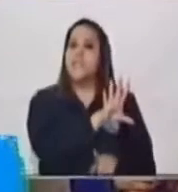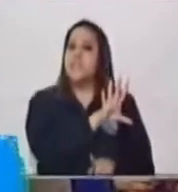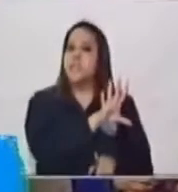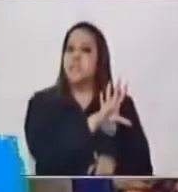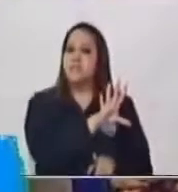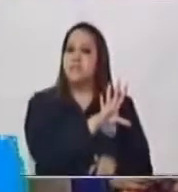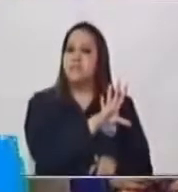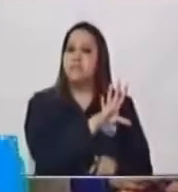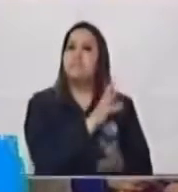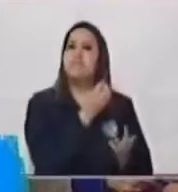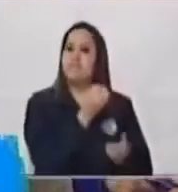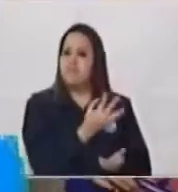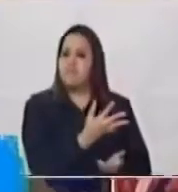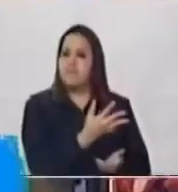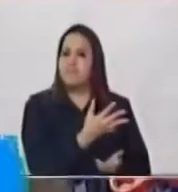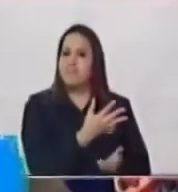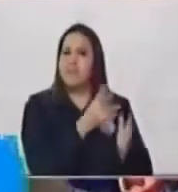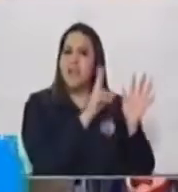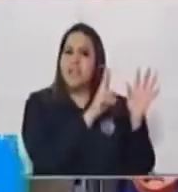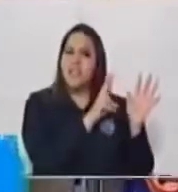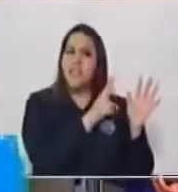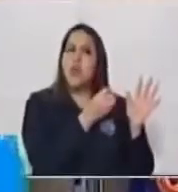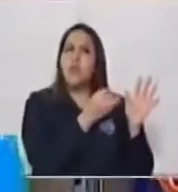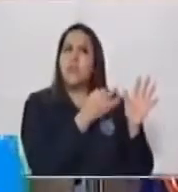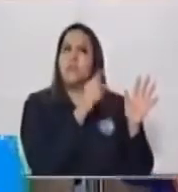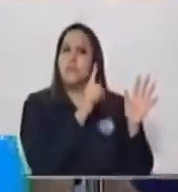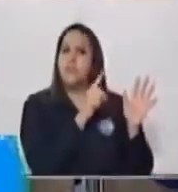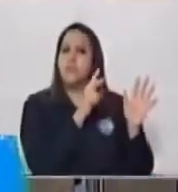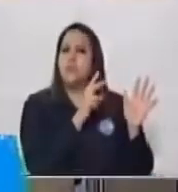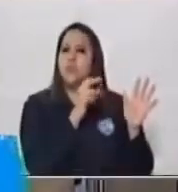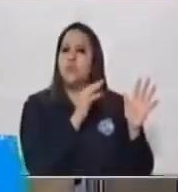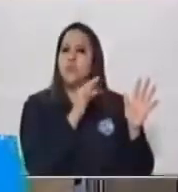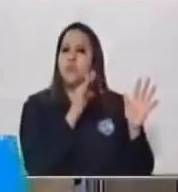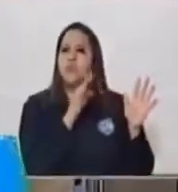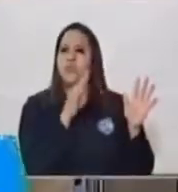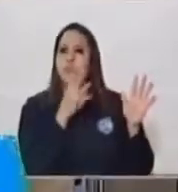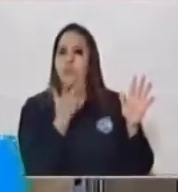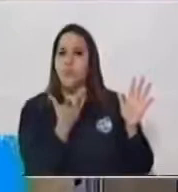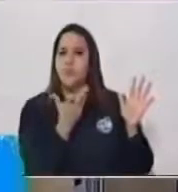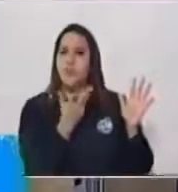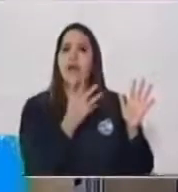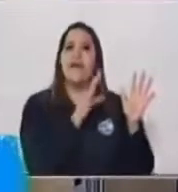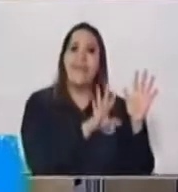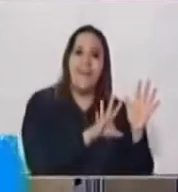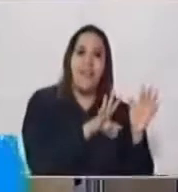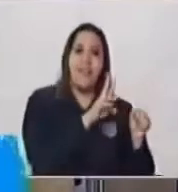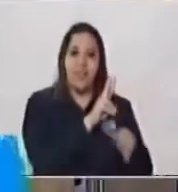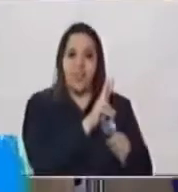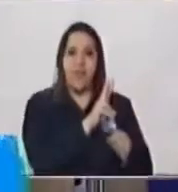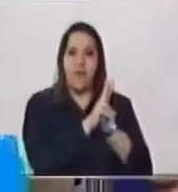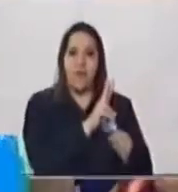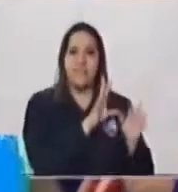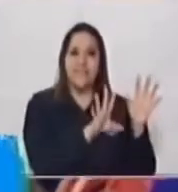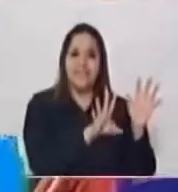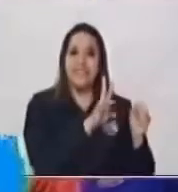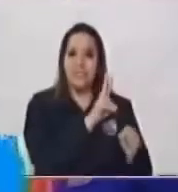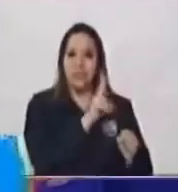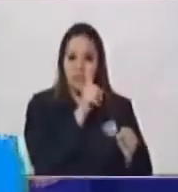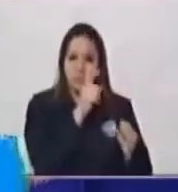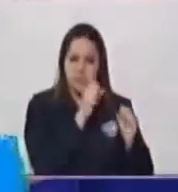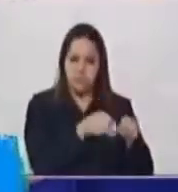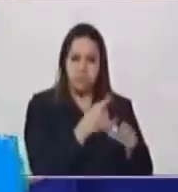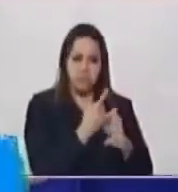¿Cuánto será? 7 8 9 10 11 12 12 12 Utilicemos nuestros dedos